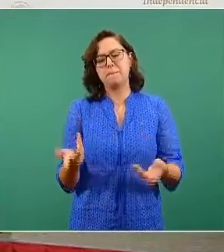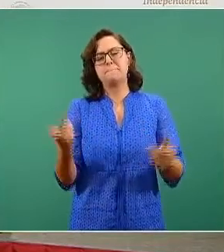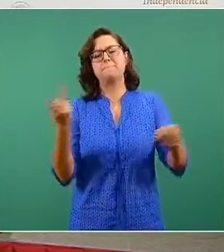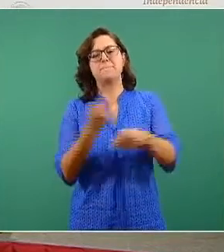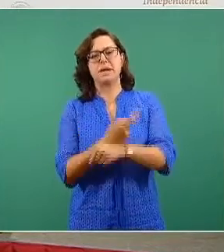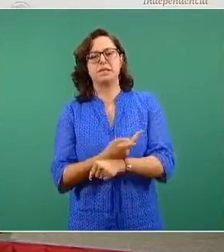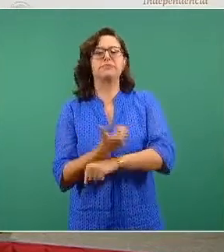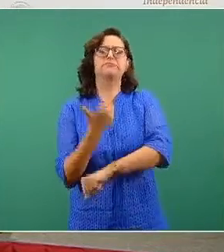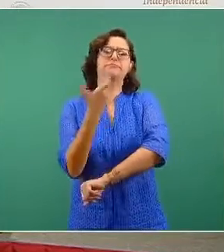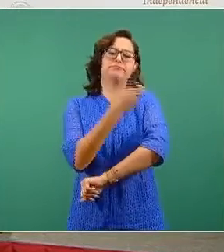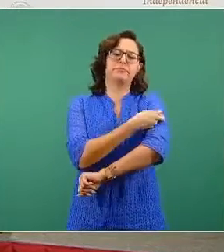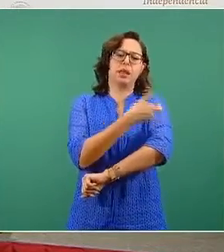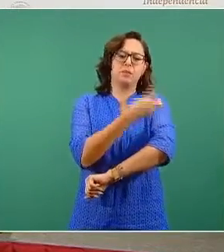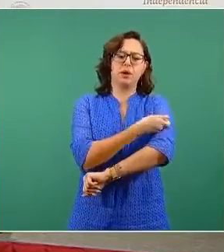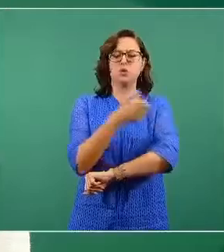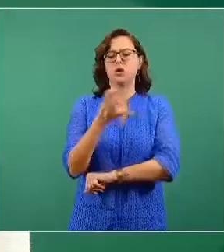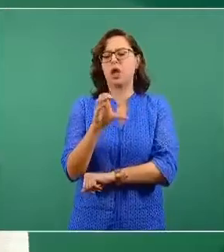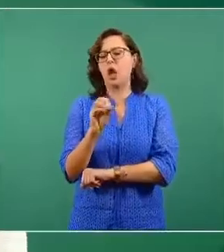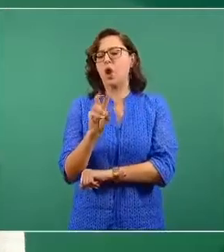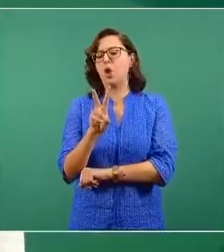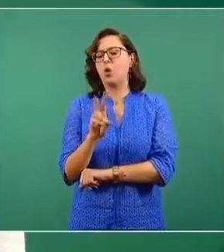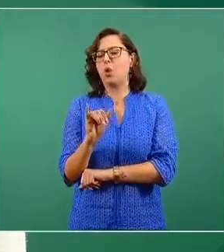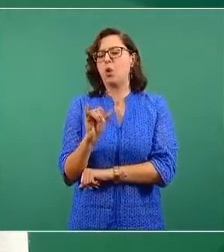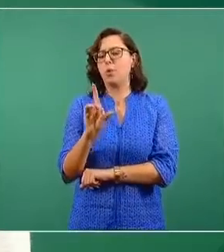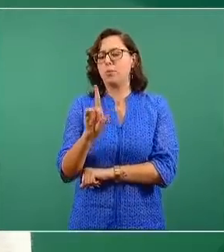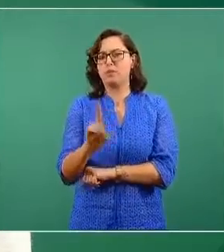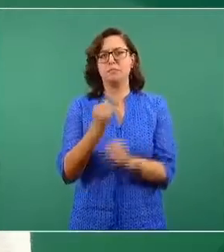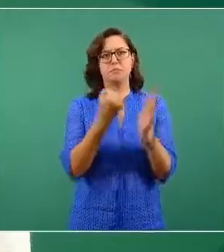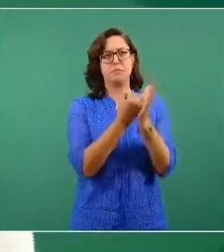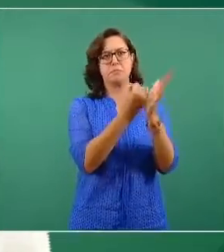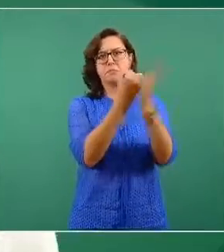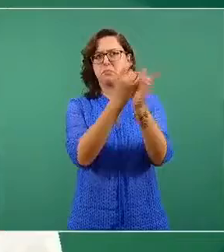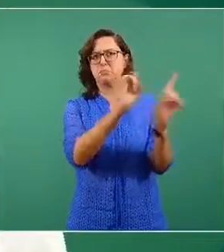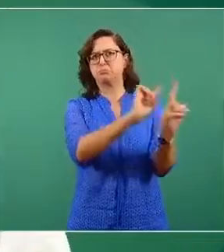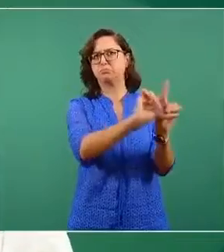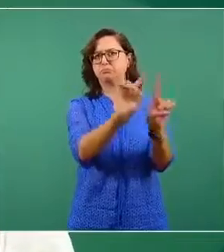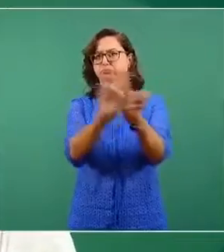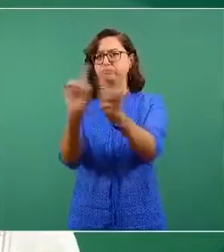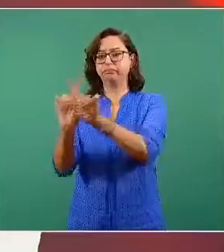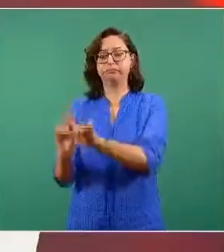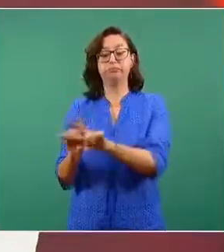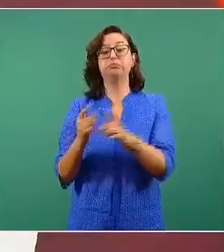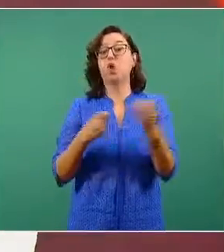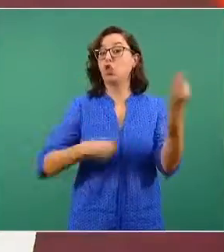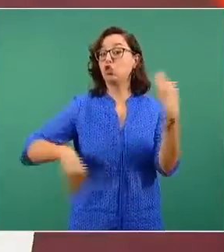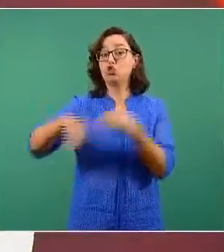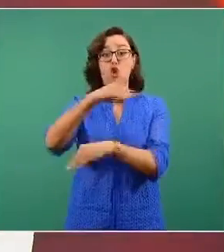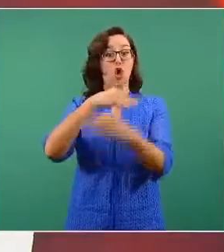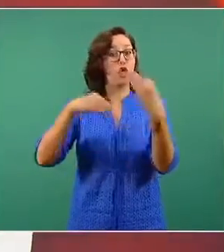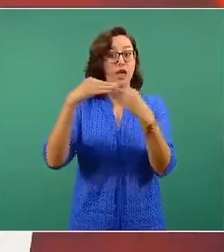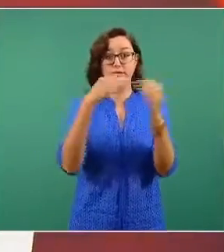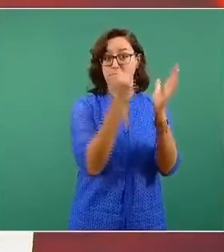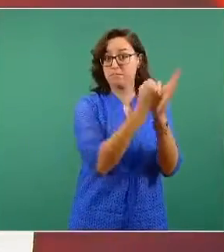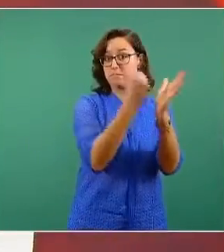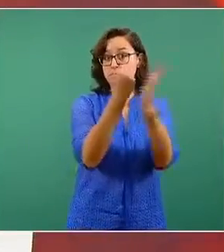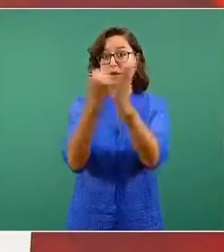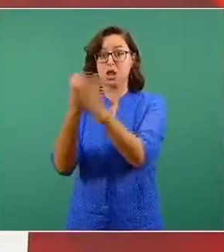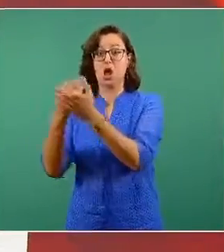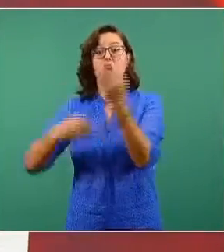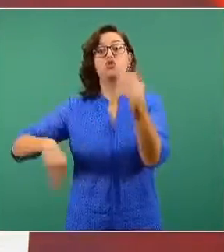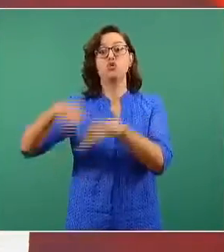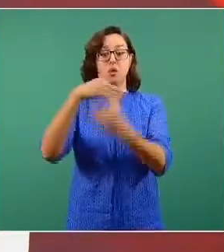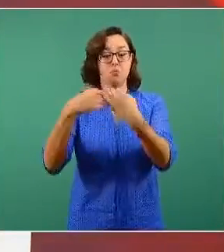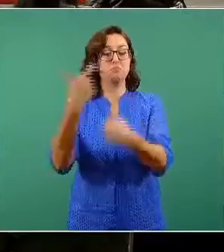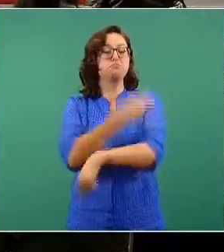COVID, contra el virus SARS-CoV-2, que hasta el momento están disponibles en el mundo, en general protegen muy bien todas ellas para el